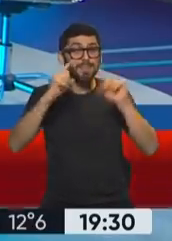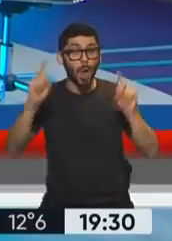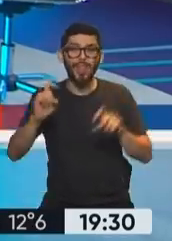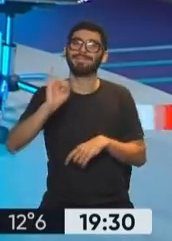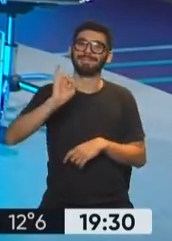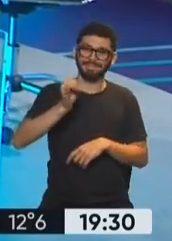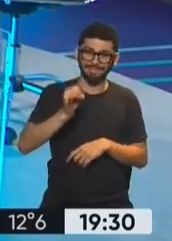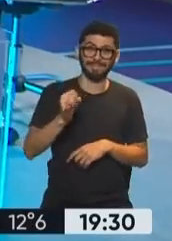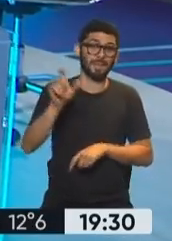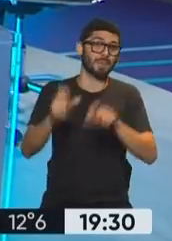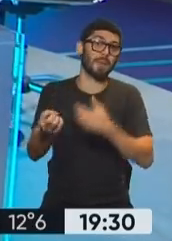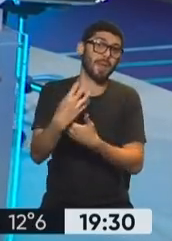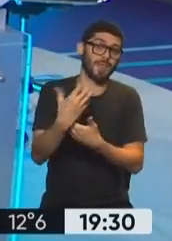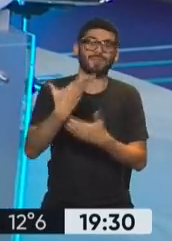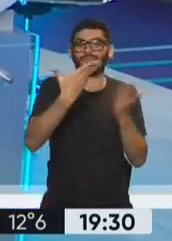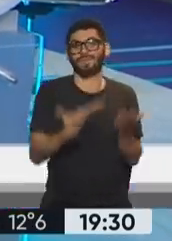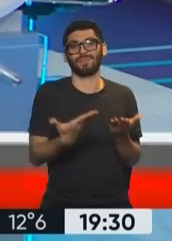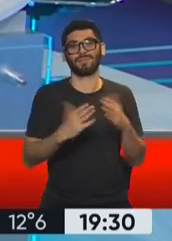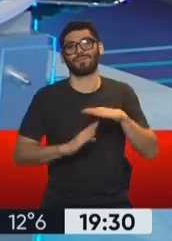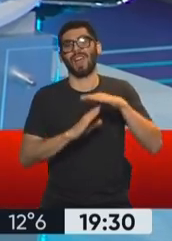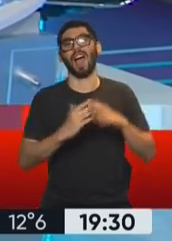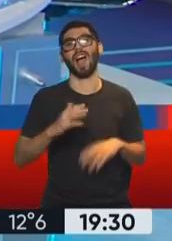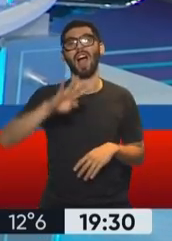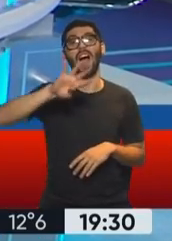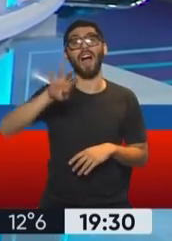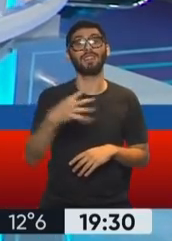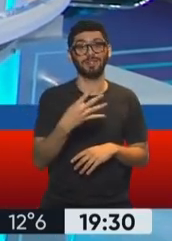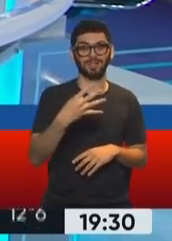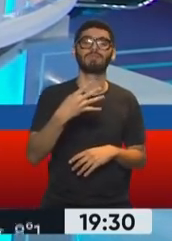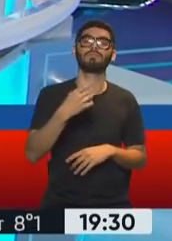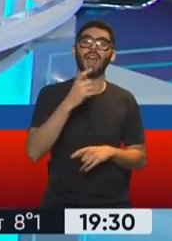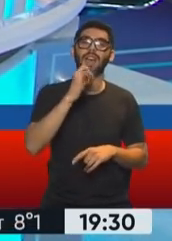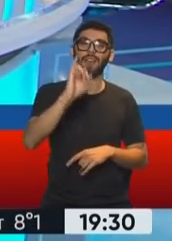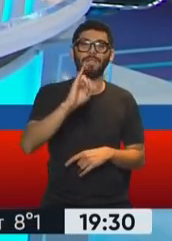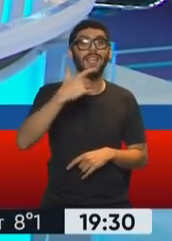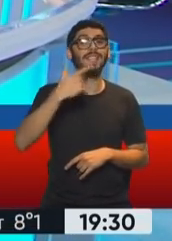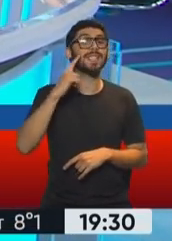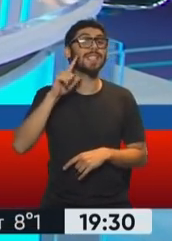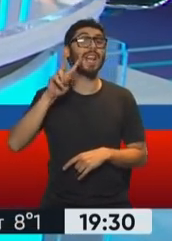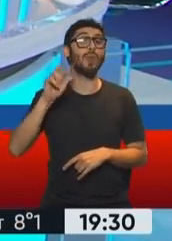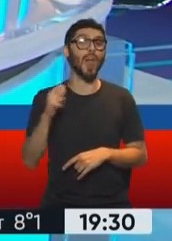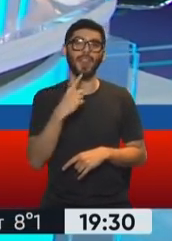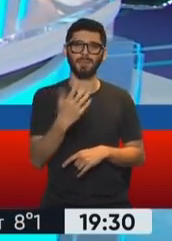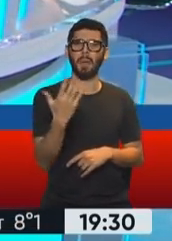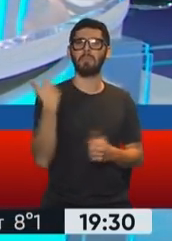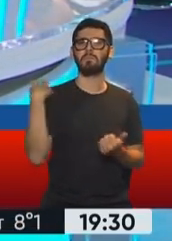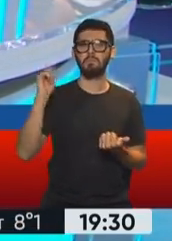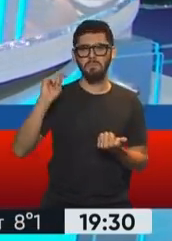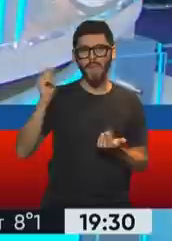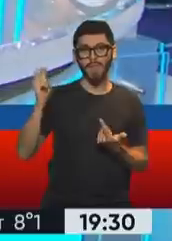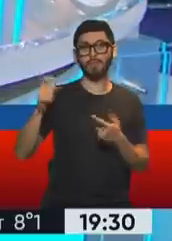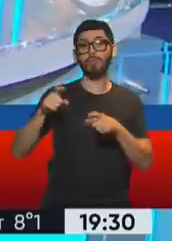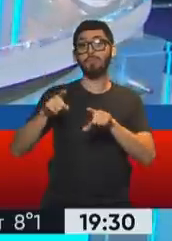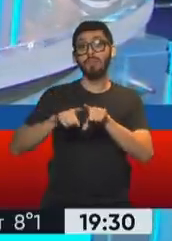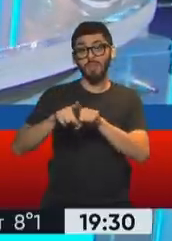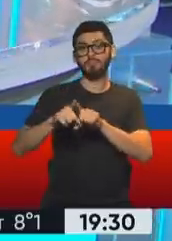gente? Y que por supuesto aquí la titular de ANSES comienza a responder. Silvia, hace unos meses concluimos con mi pareja